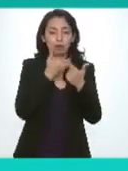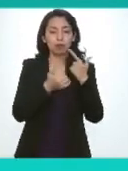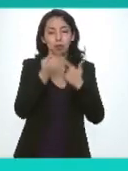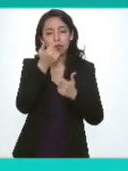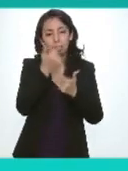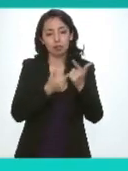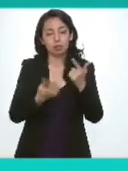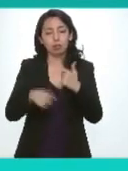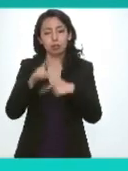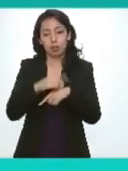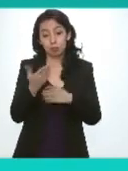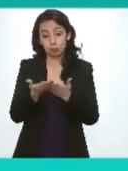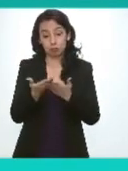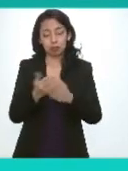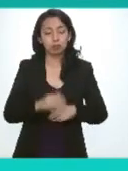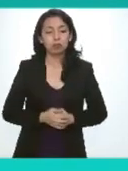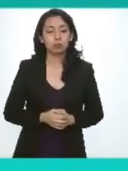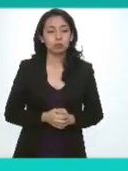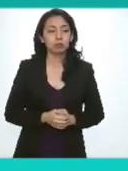proceda por favor